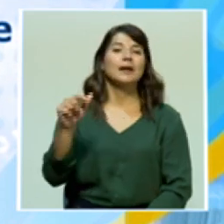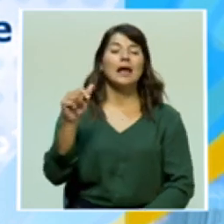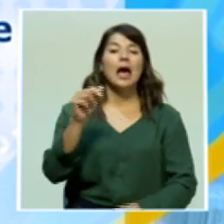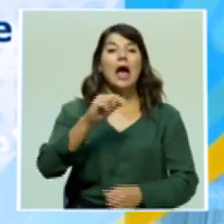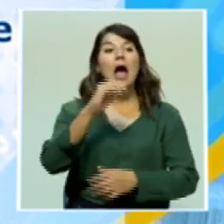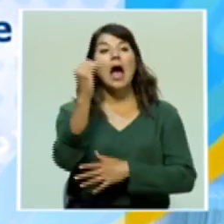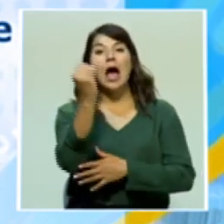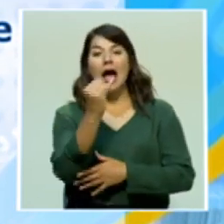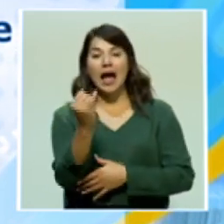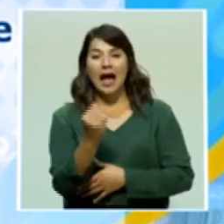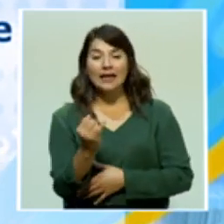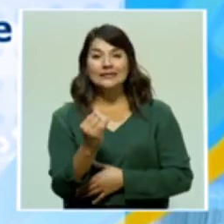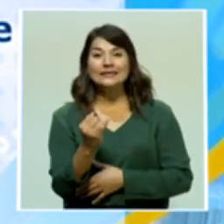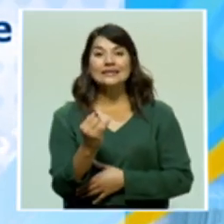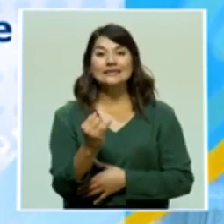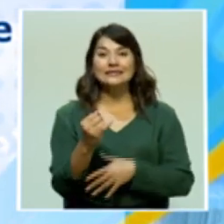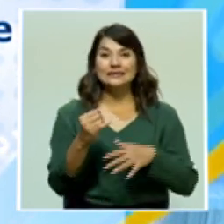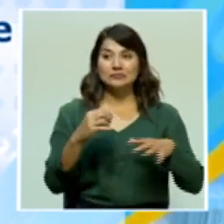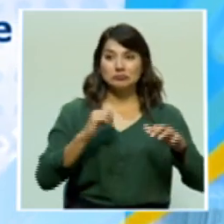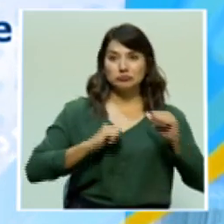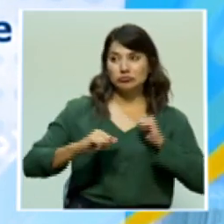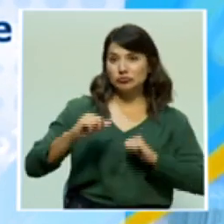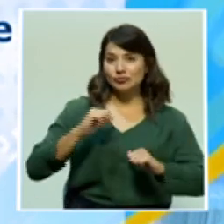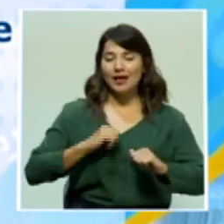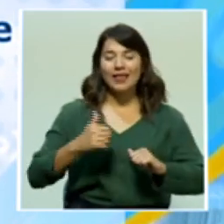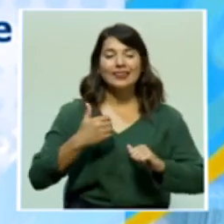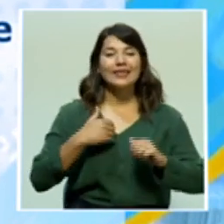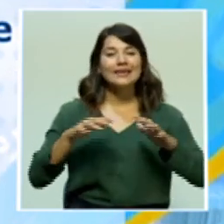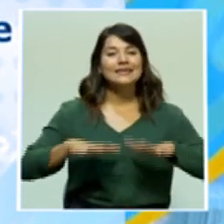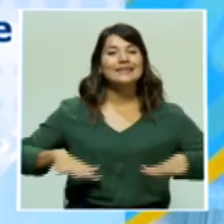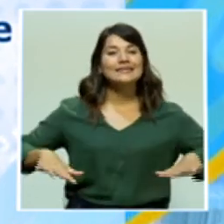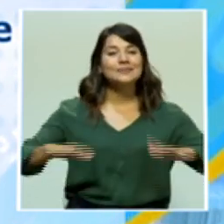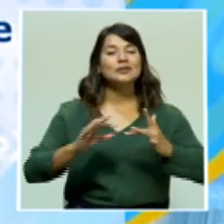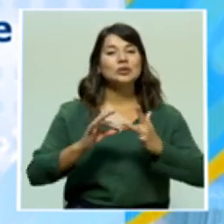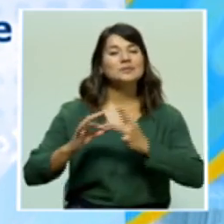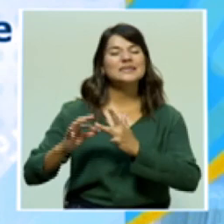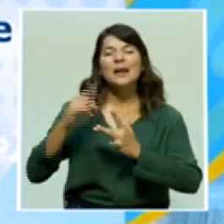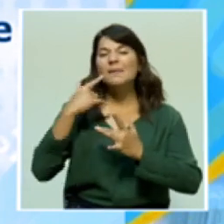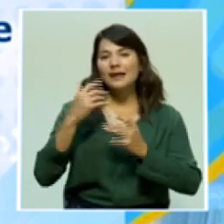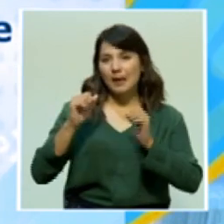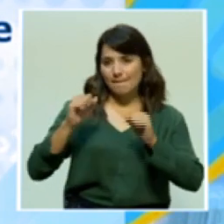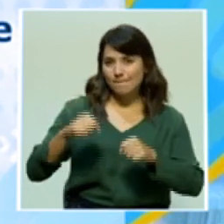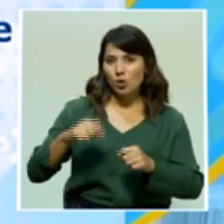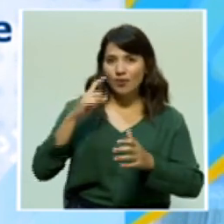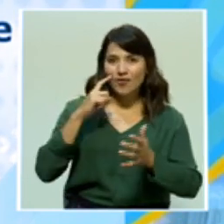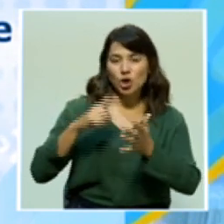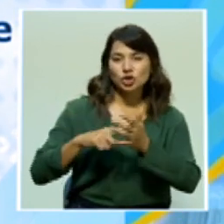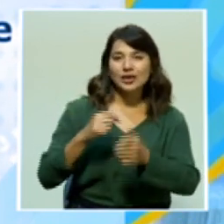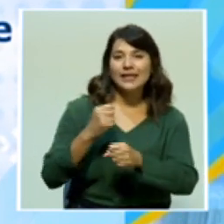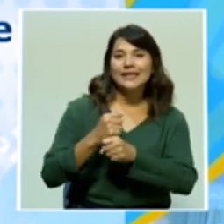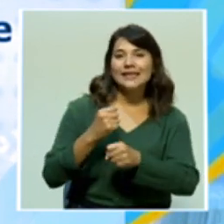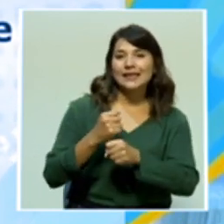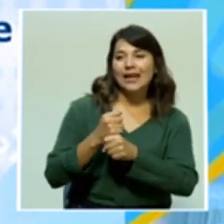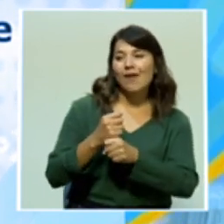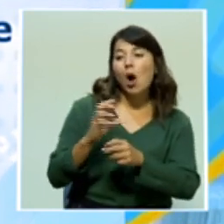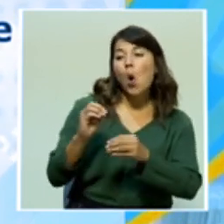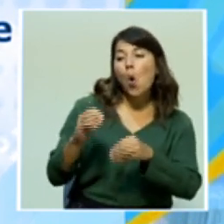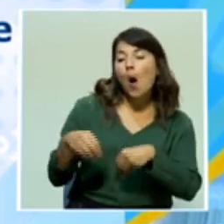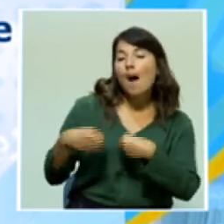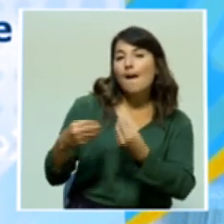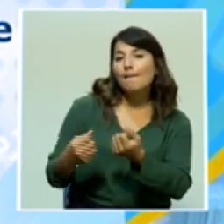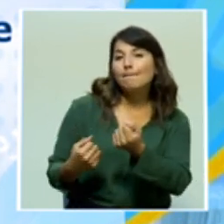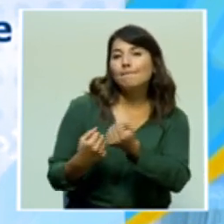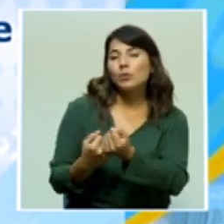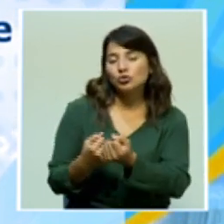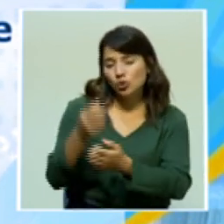escénicas y circenses contarán con un espacio especial para destacar su aporte a la cultura y sociedad mediante el festival